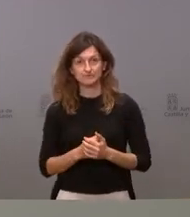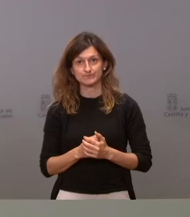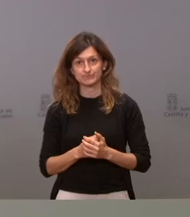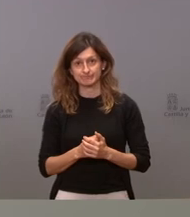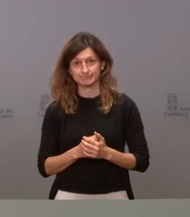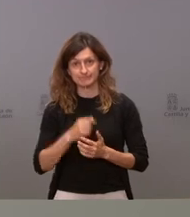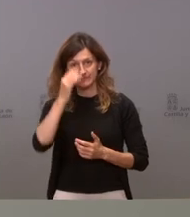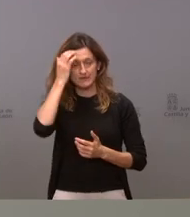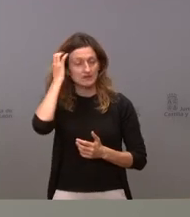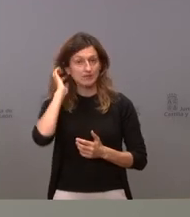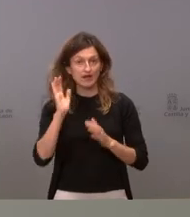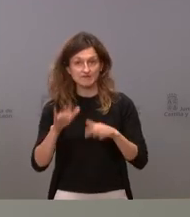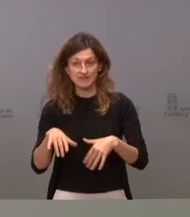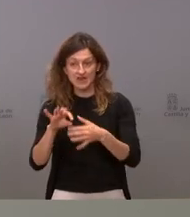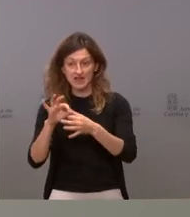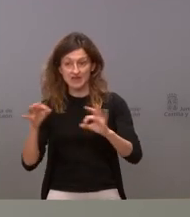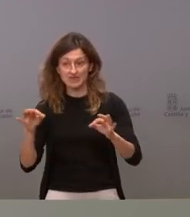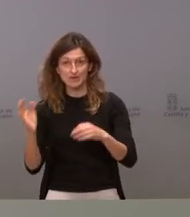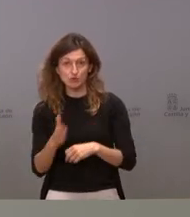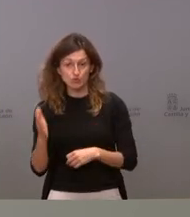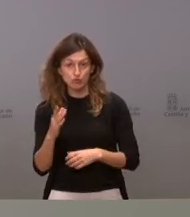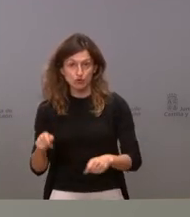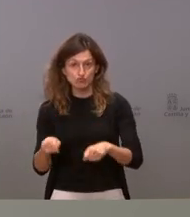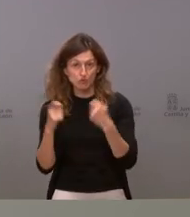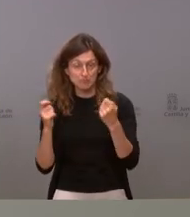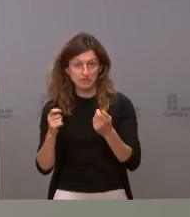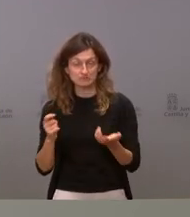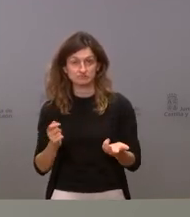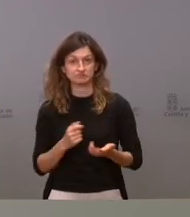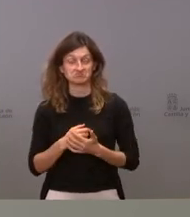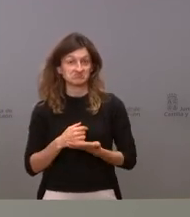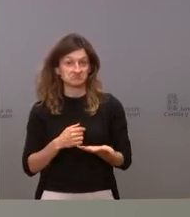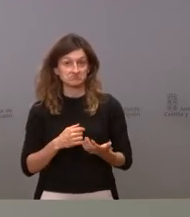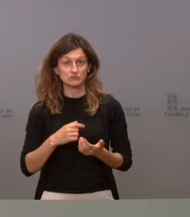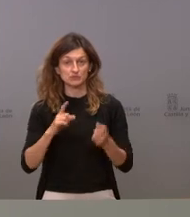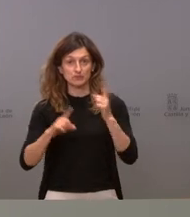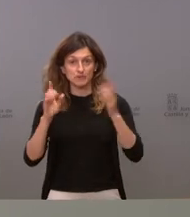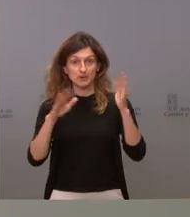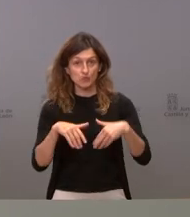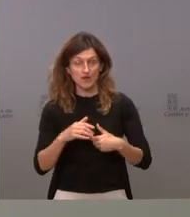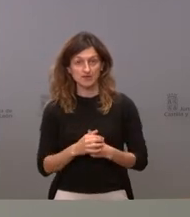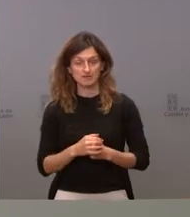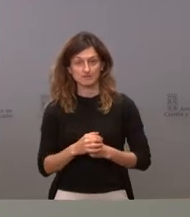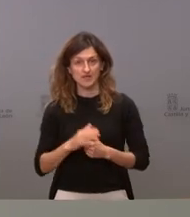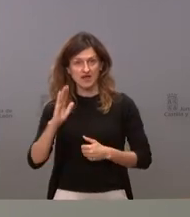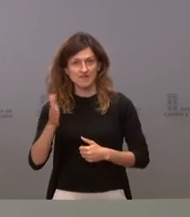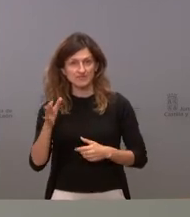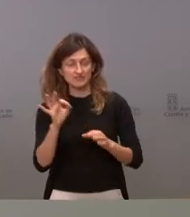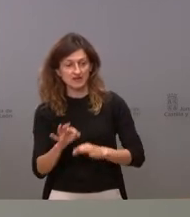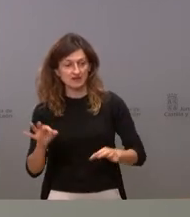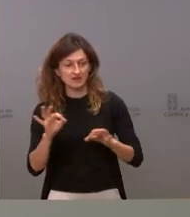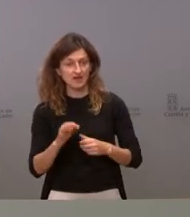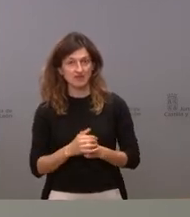tienes que romper esa cadena de producción pues no veo dónde está el problema sin alterar a nadie ni quitarle a nadie nada